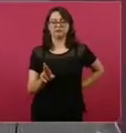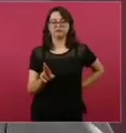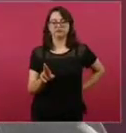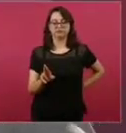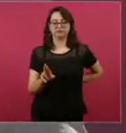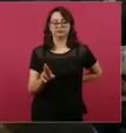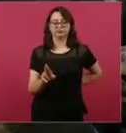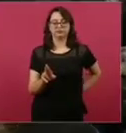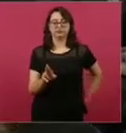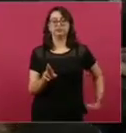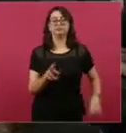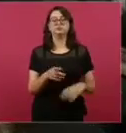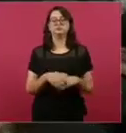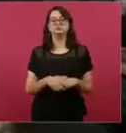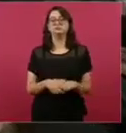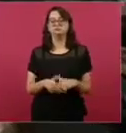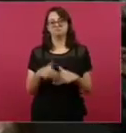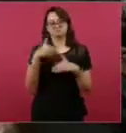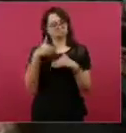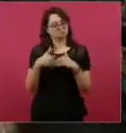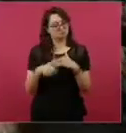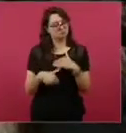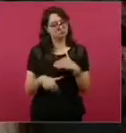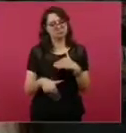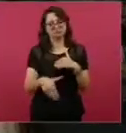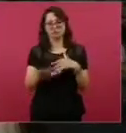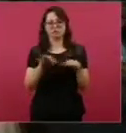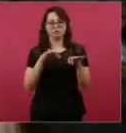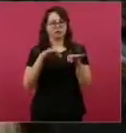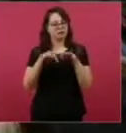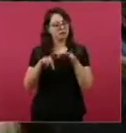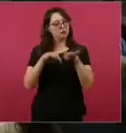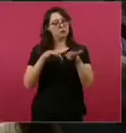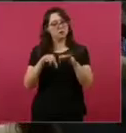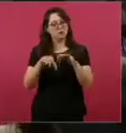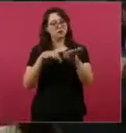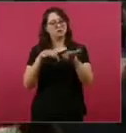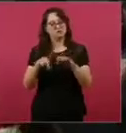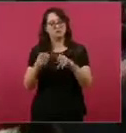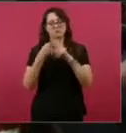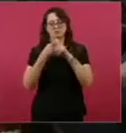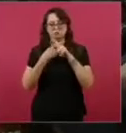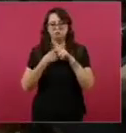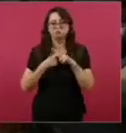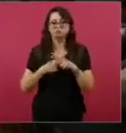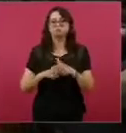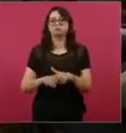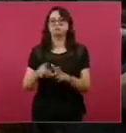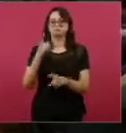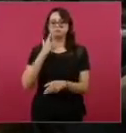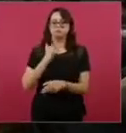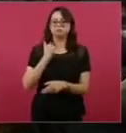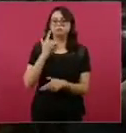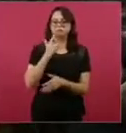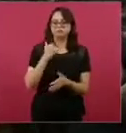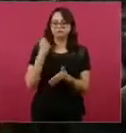Y a partir de ahí se inicia su